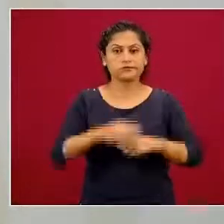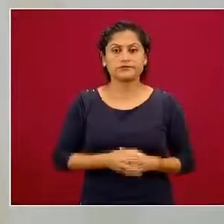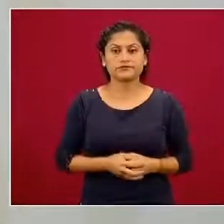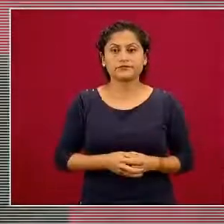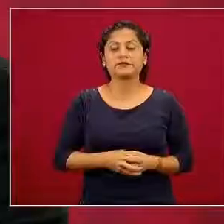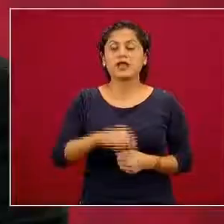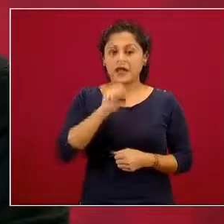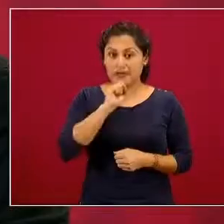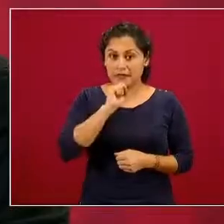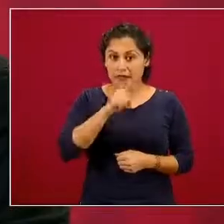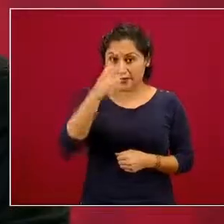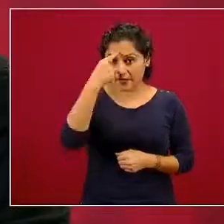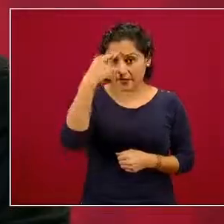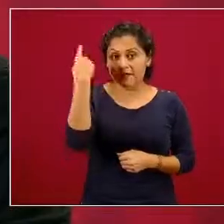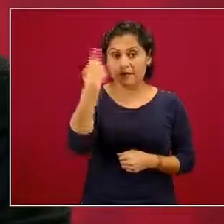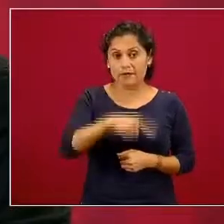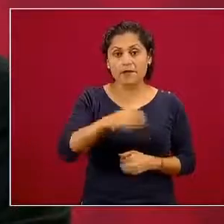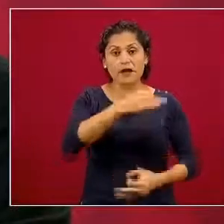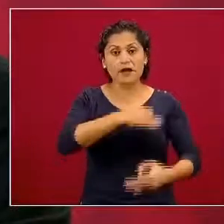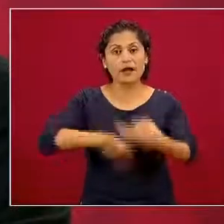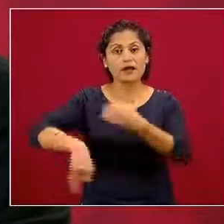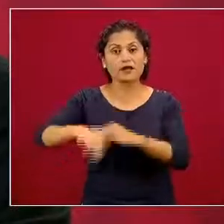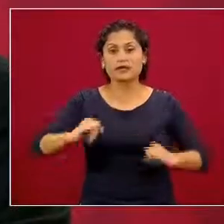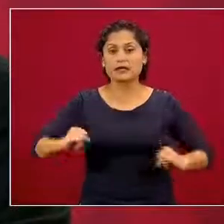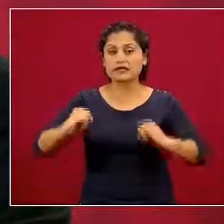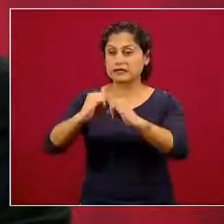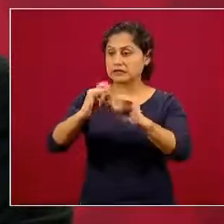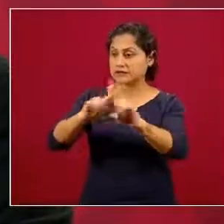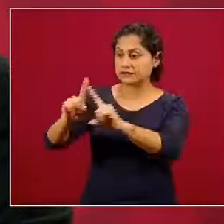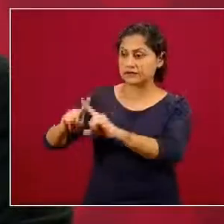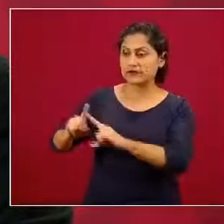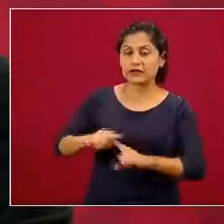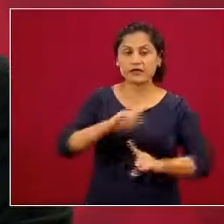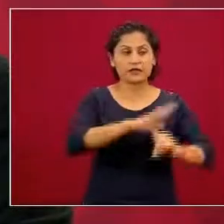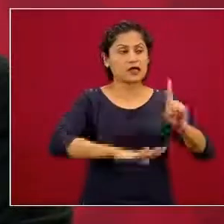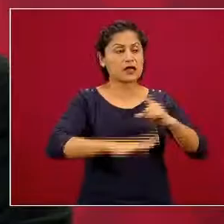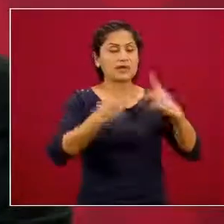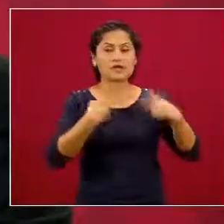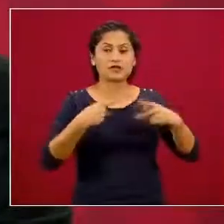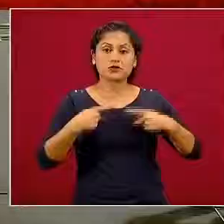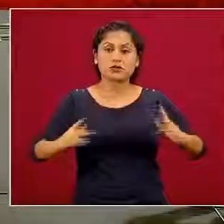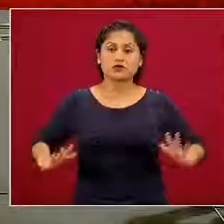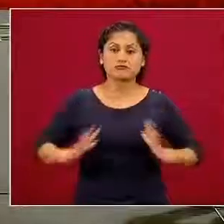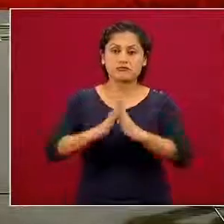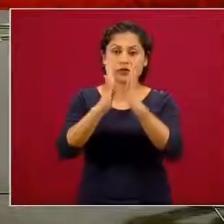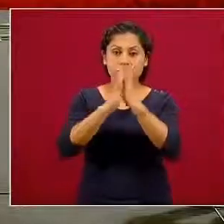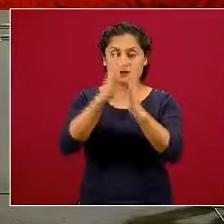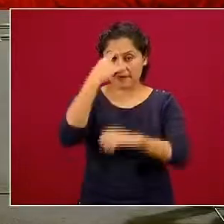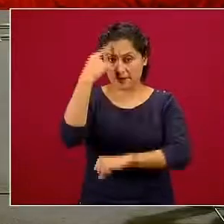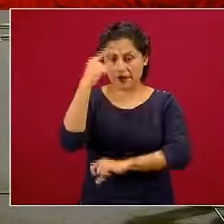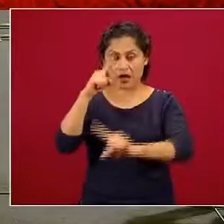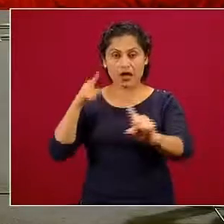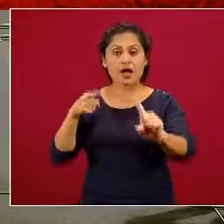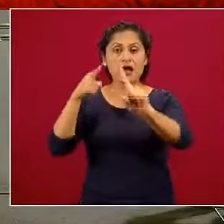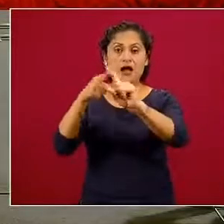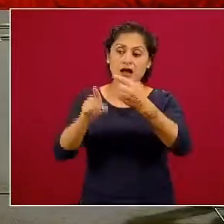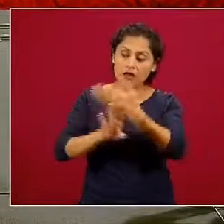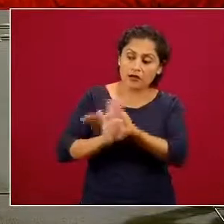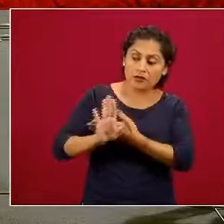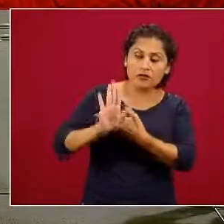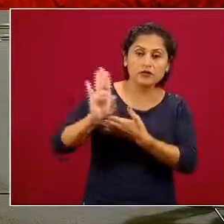activa participación de las instituciones y de la comunidad en la prevención, la